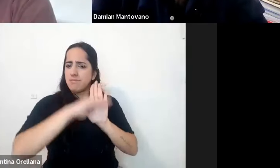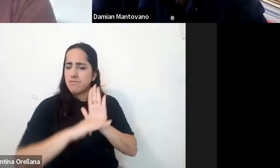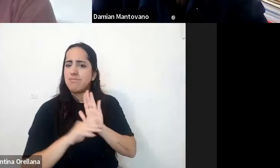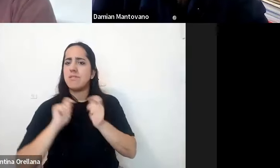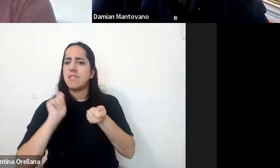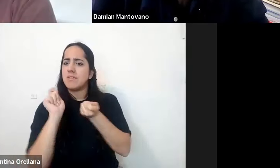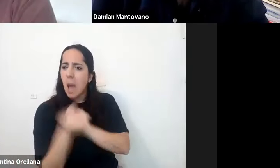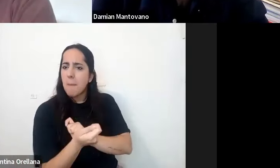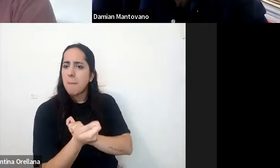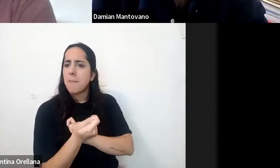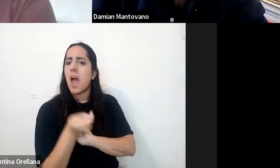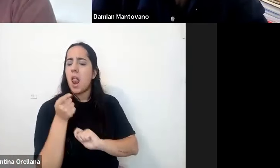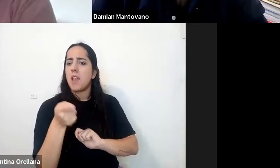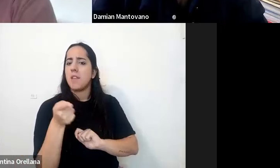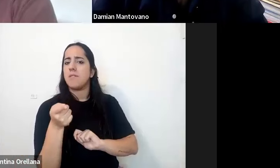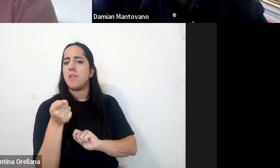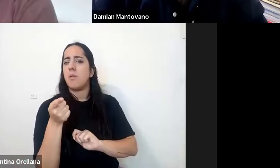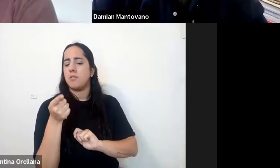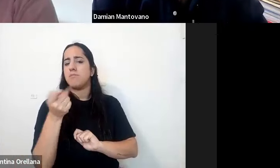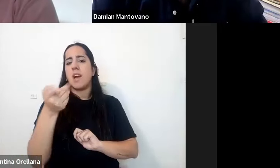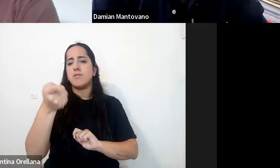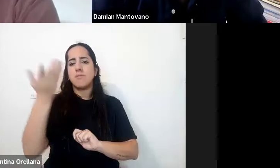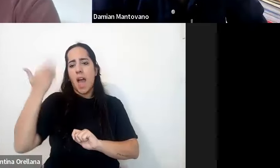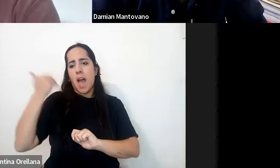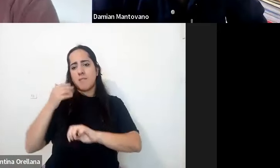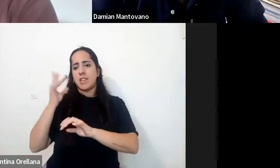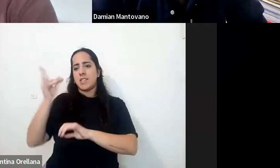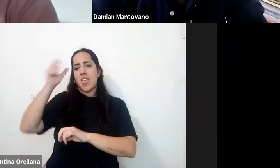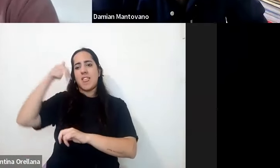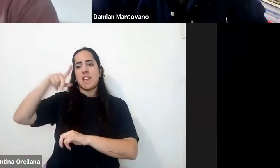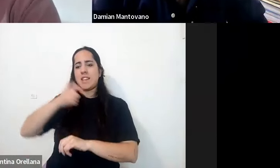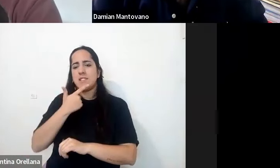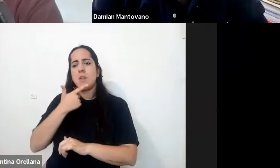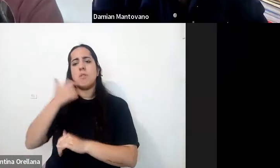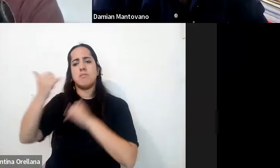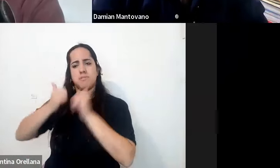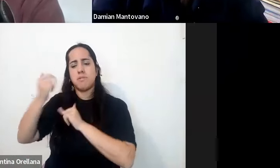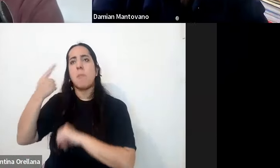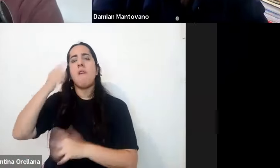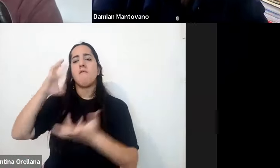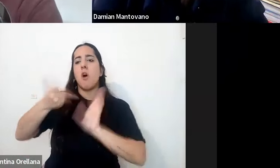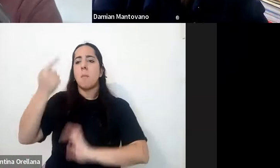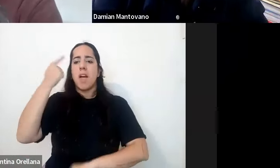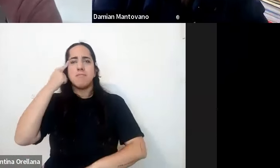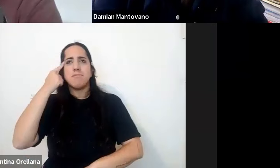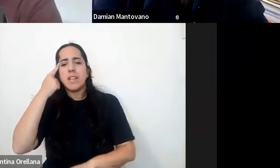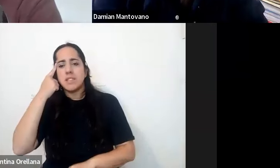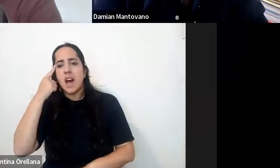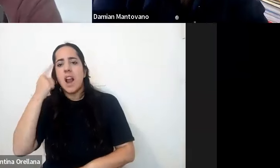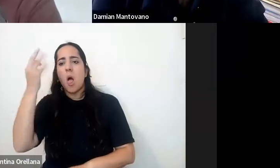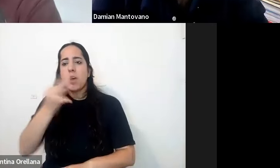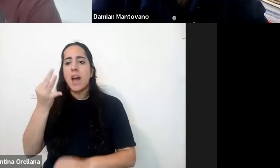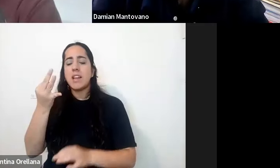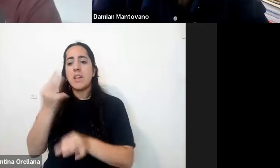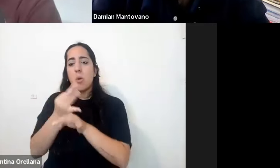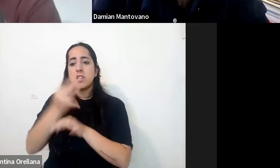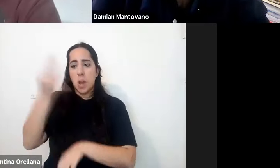estos históricos que Benis estuvo trabajando sobre los modos de pensar la educación especial y las